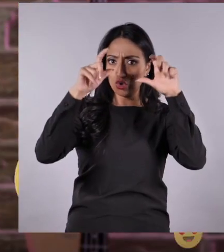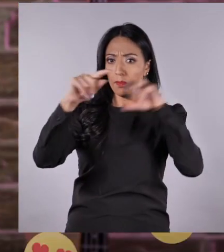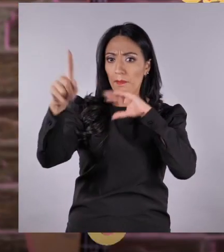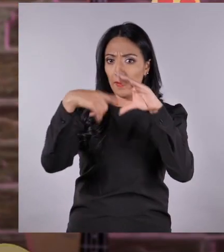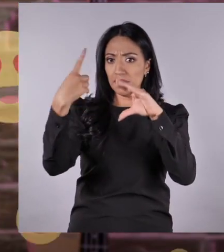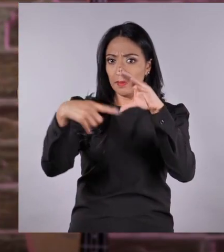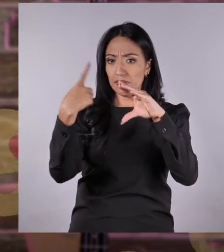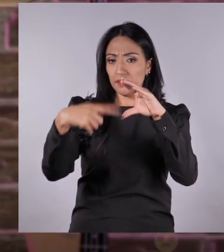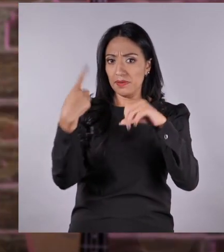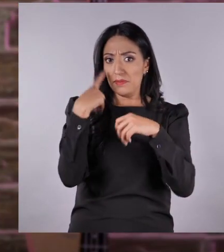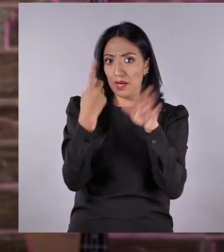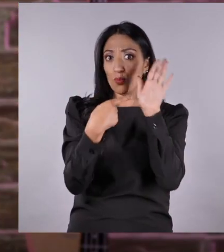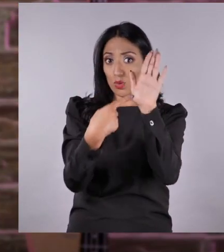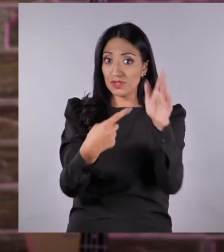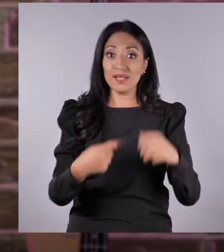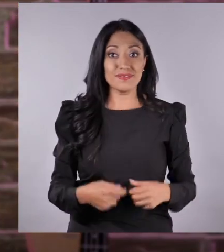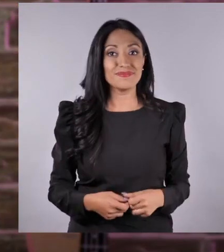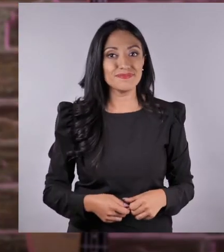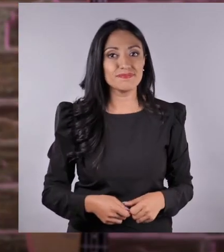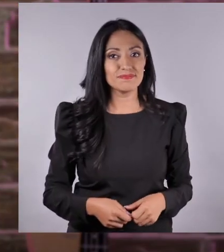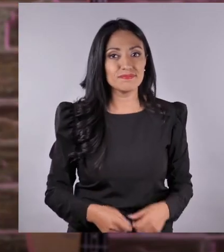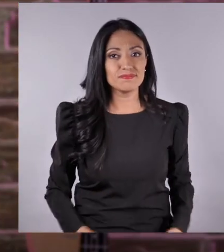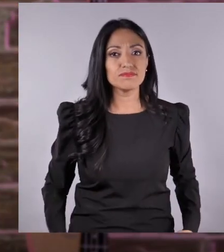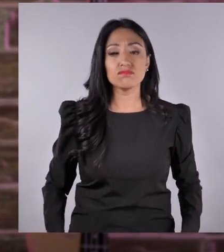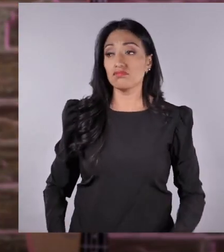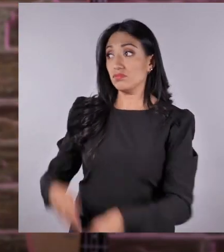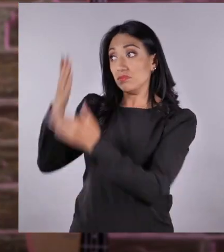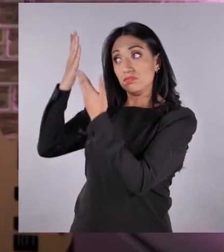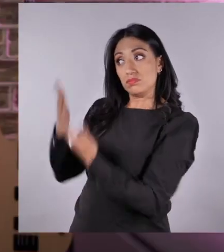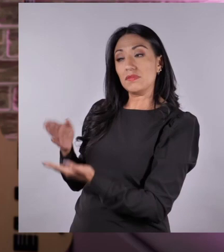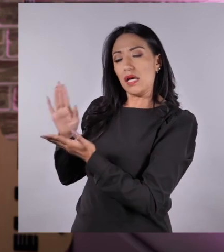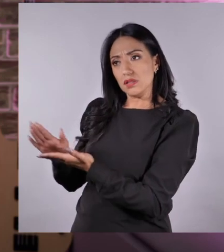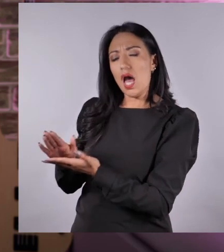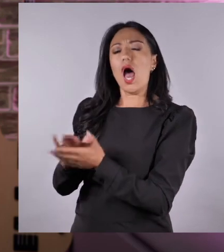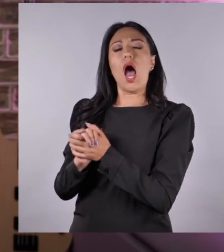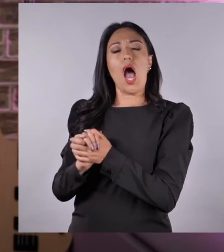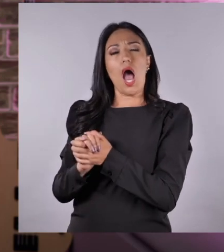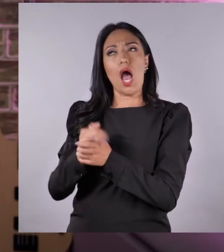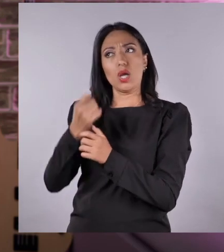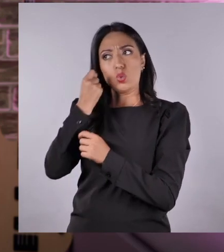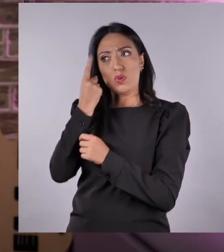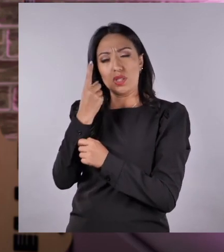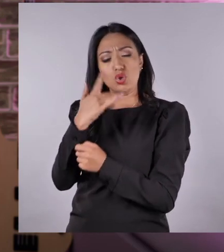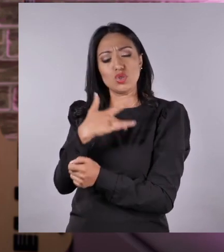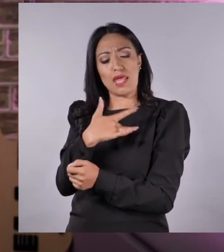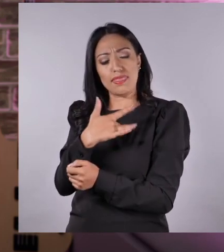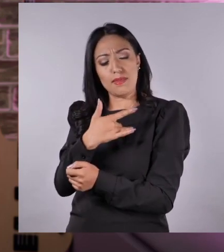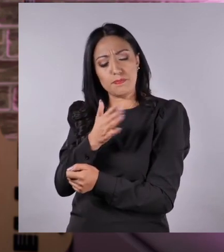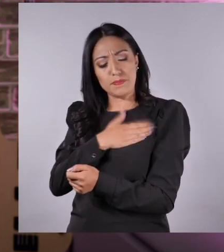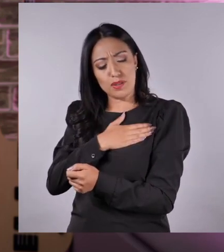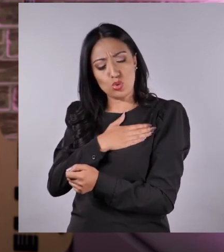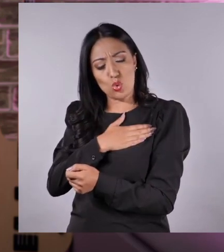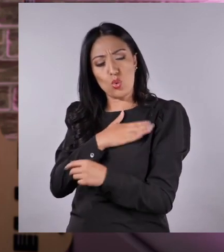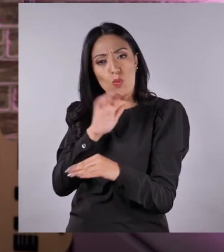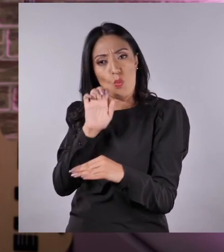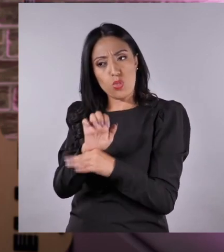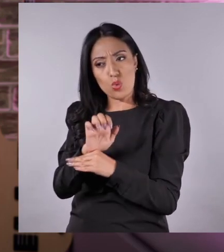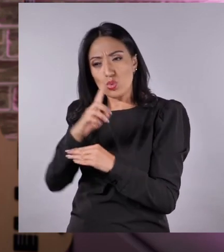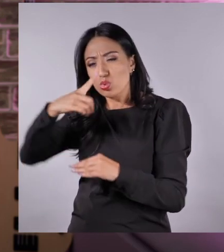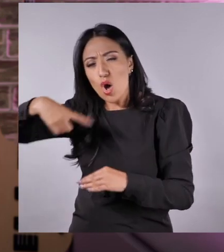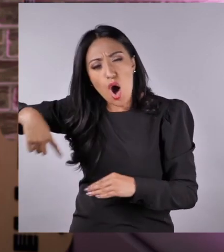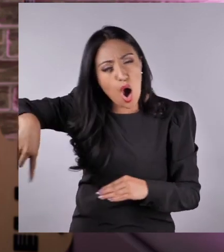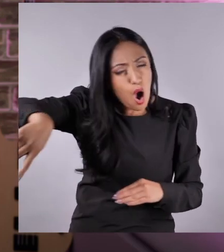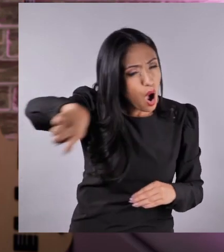Mándenme fotos de los suyos para compartirlas luego. Haciendo esto me di cuenta de que el sentimiento que debemos tener